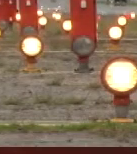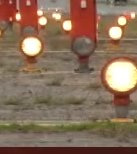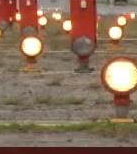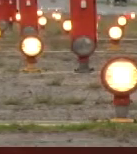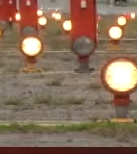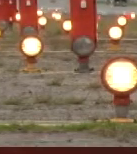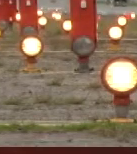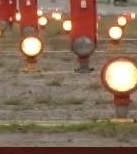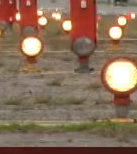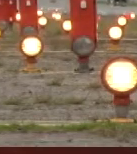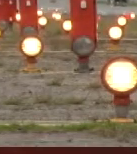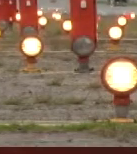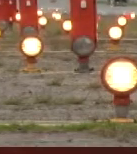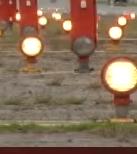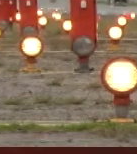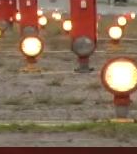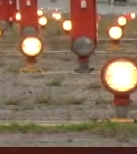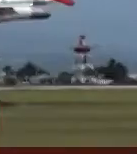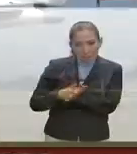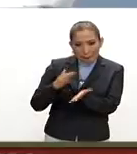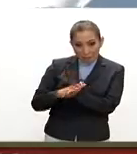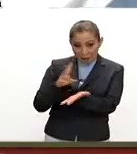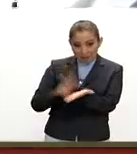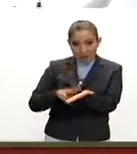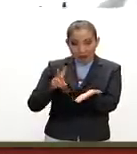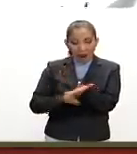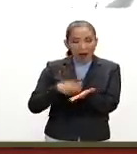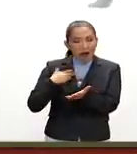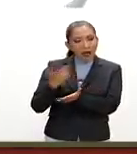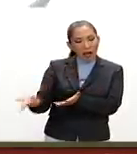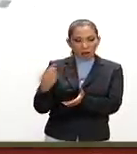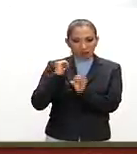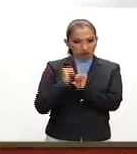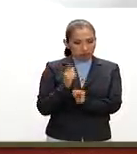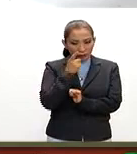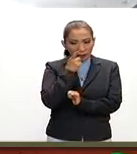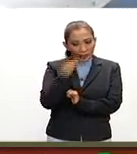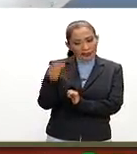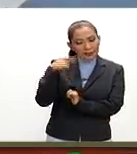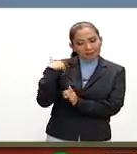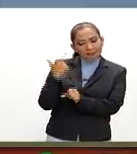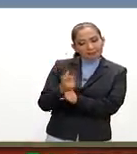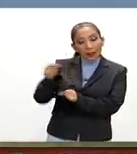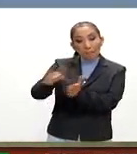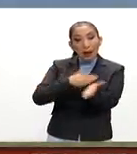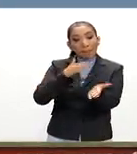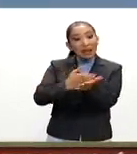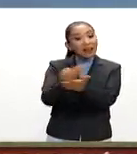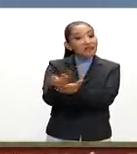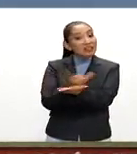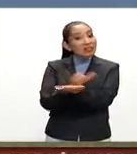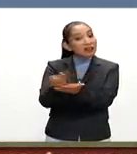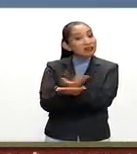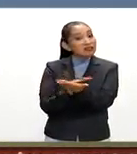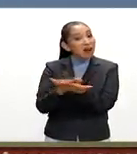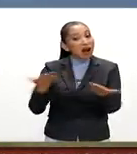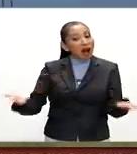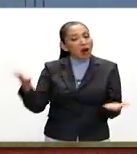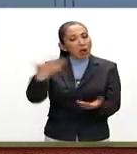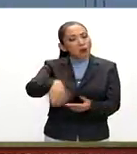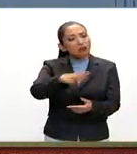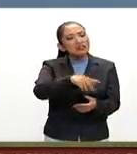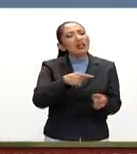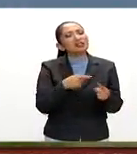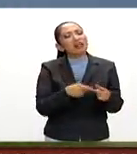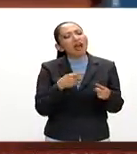450 millones de dólares en documentos las autoridades aclararon que se trata justamente de documentos financieros y que ahora buscan